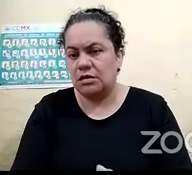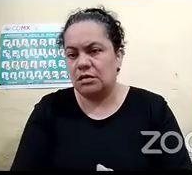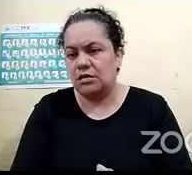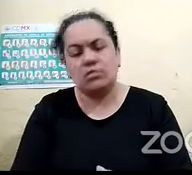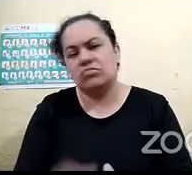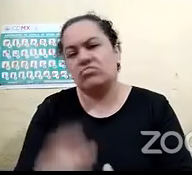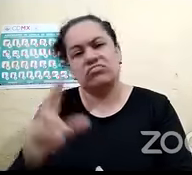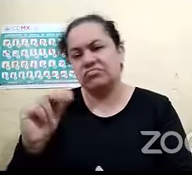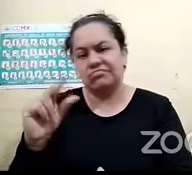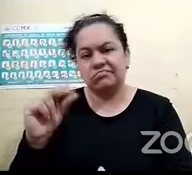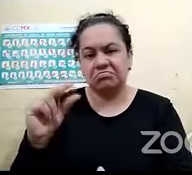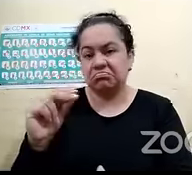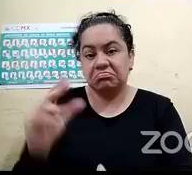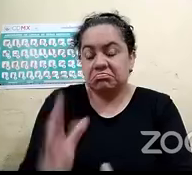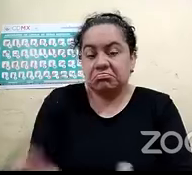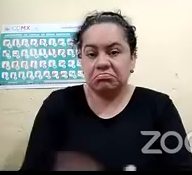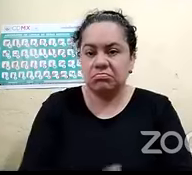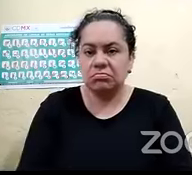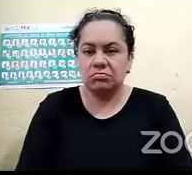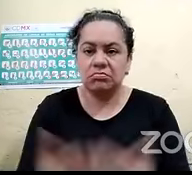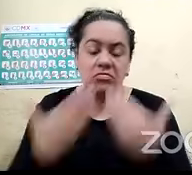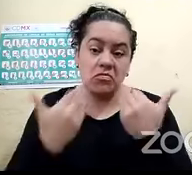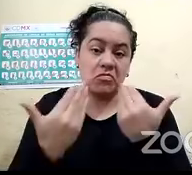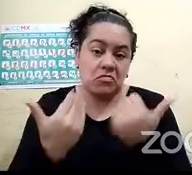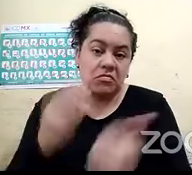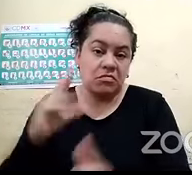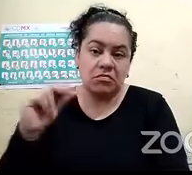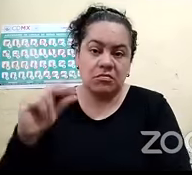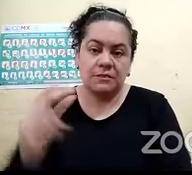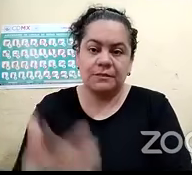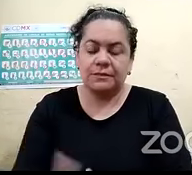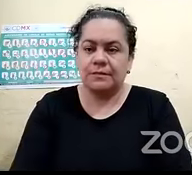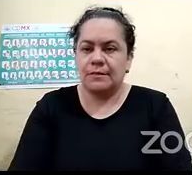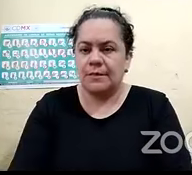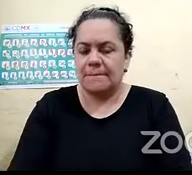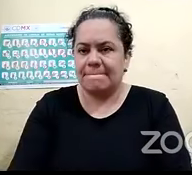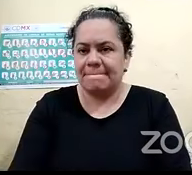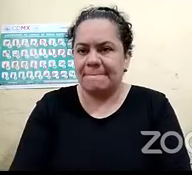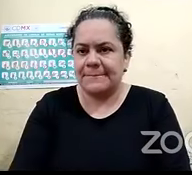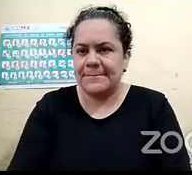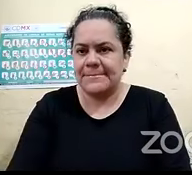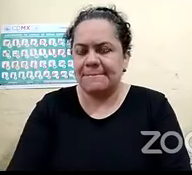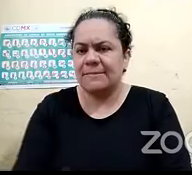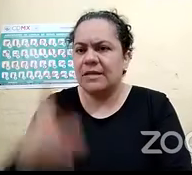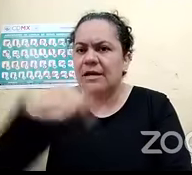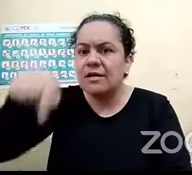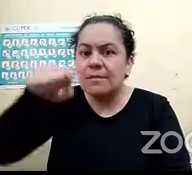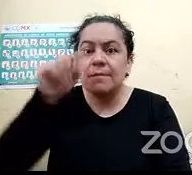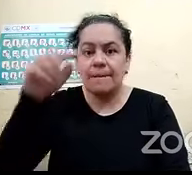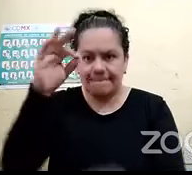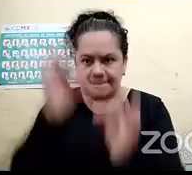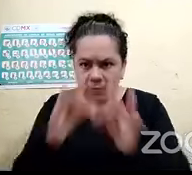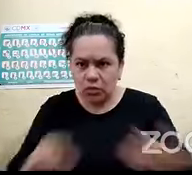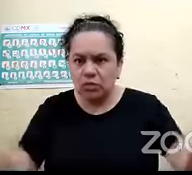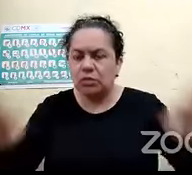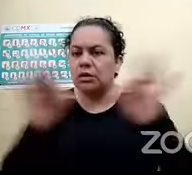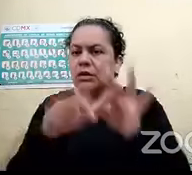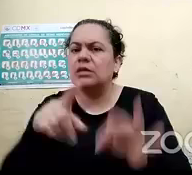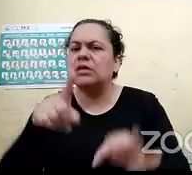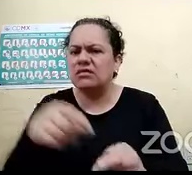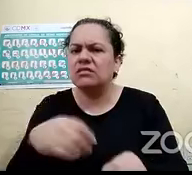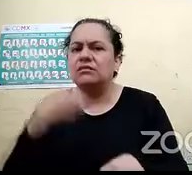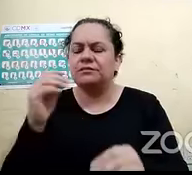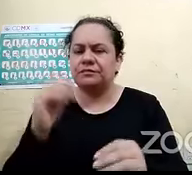recuerdo ok entonces esa es otra área que debemos de trabajar de hacer conciencia de desarrollar este tipo de